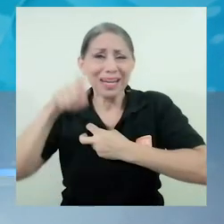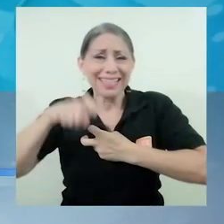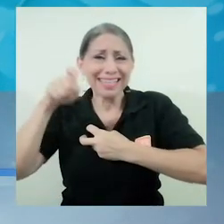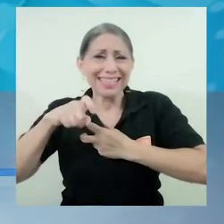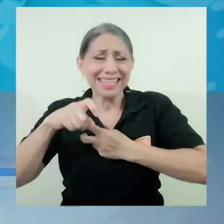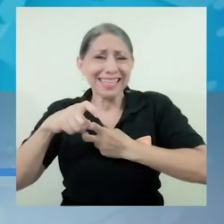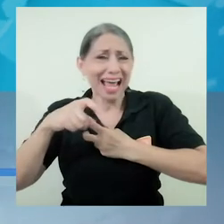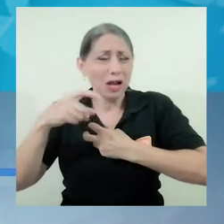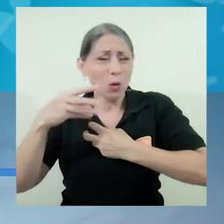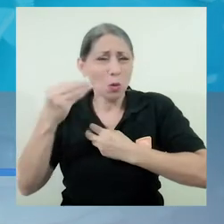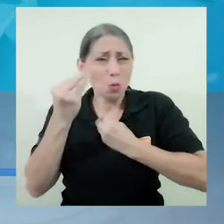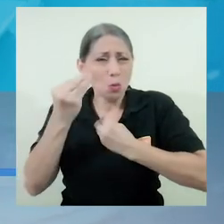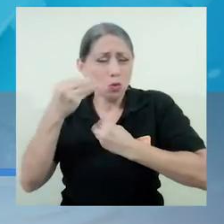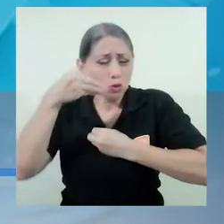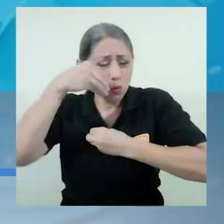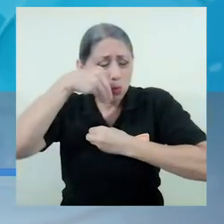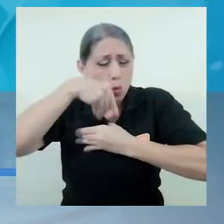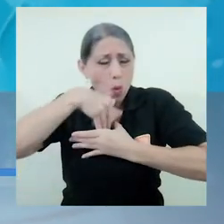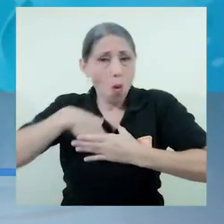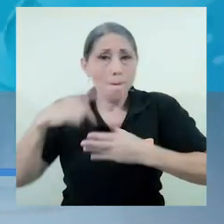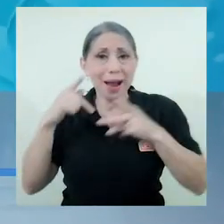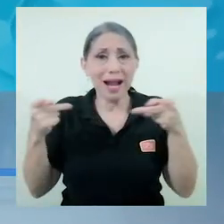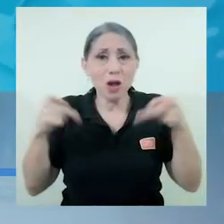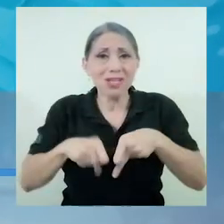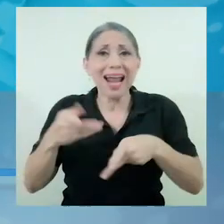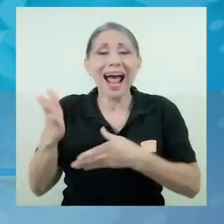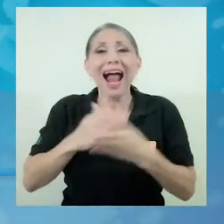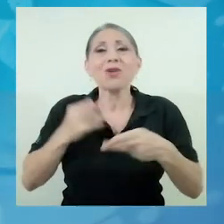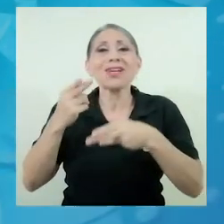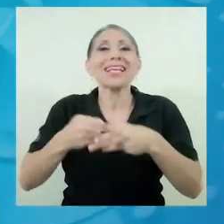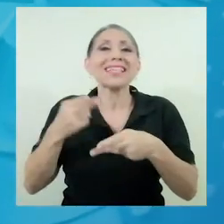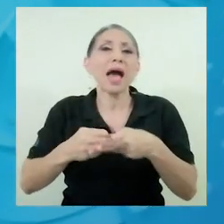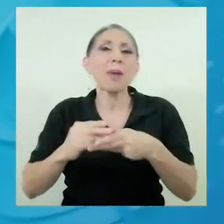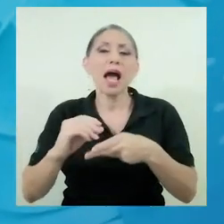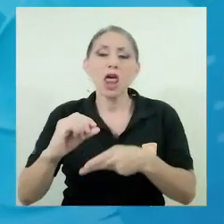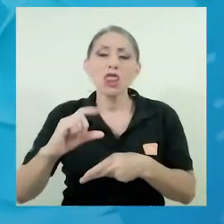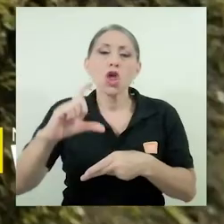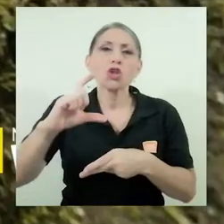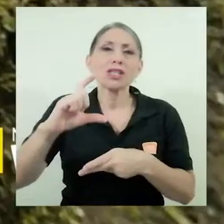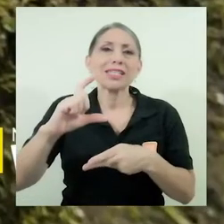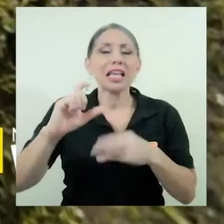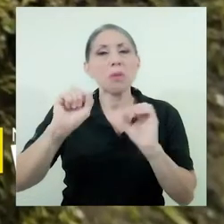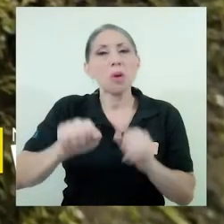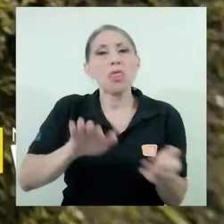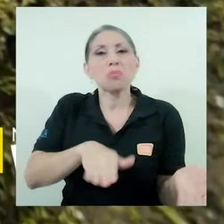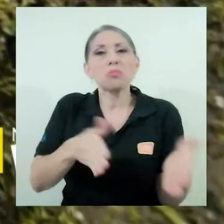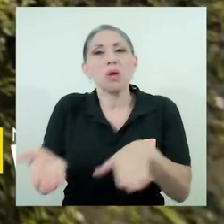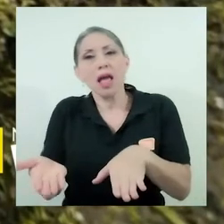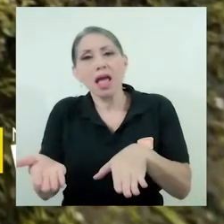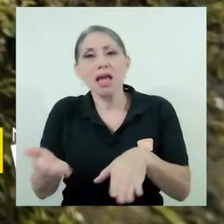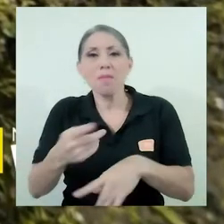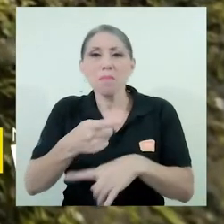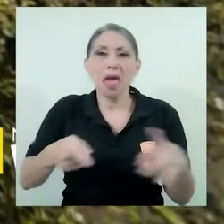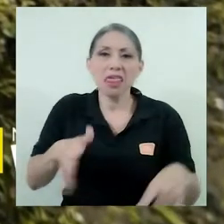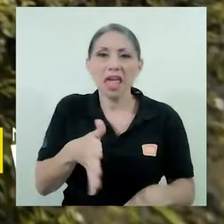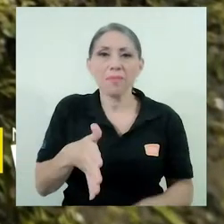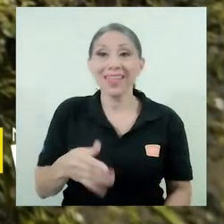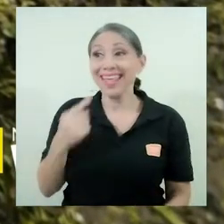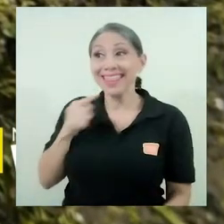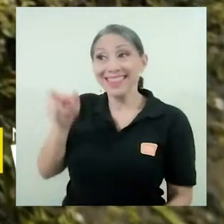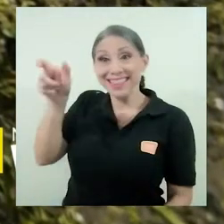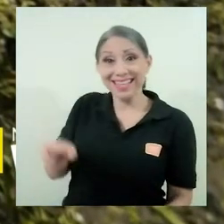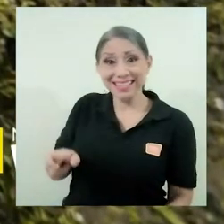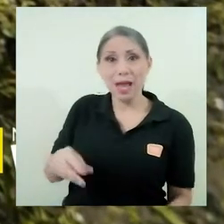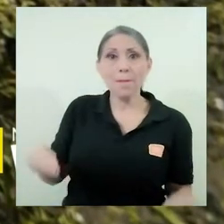para poder causar un efecto que se llama la dosis letal media en palabras de pañagua es más